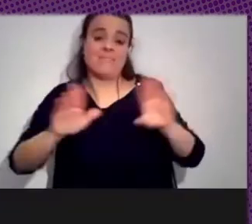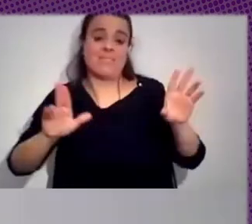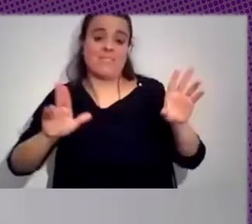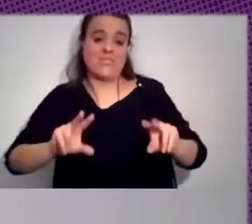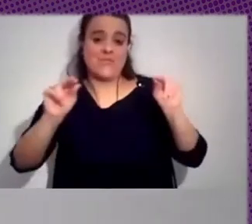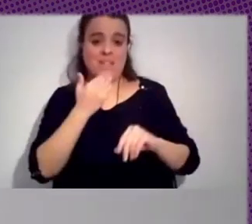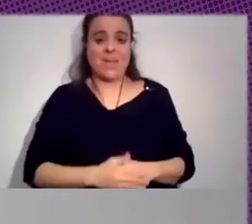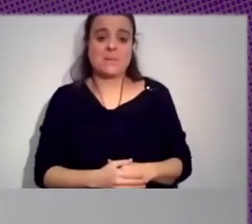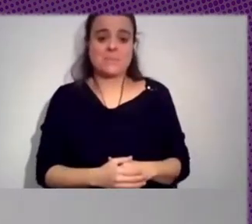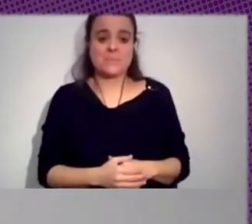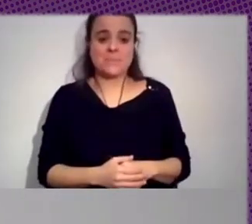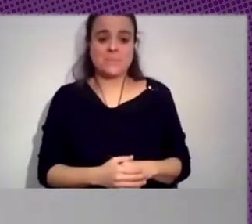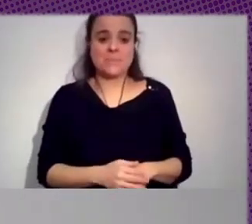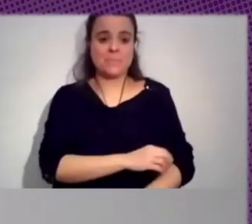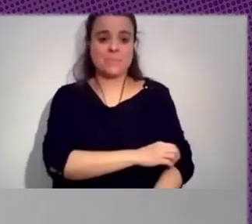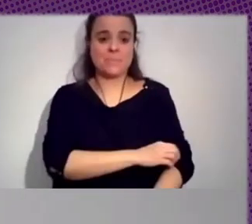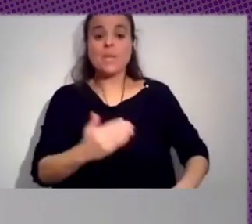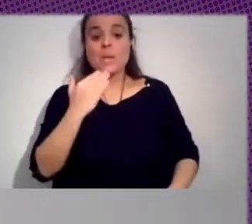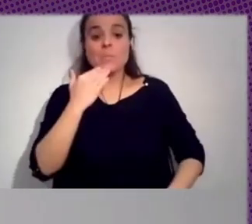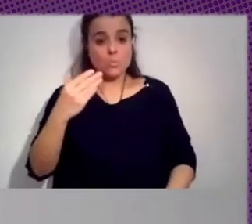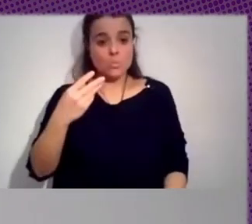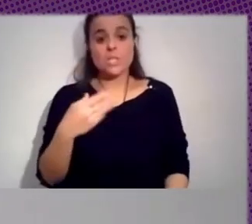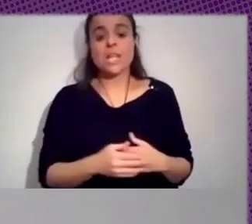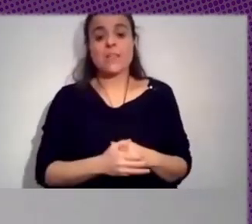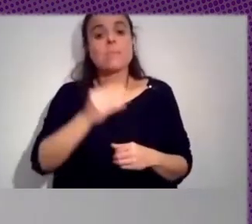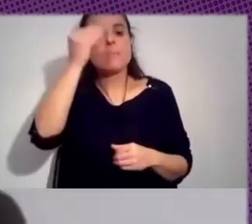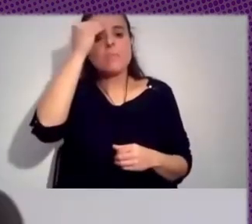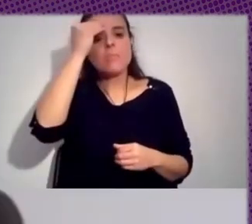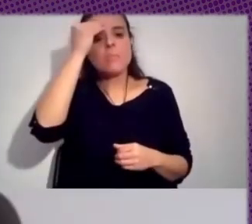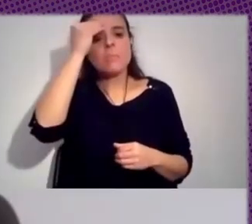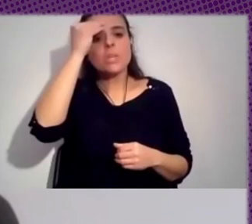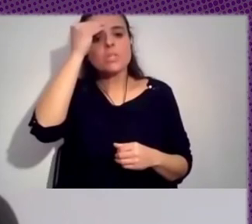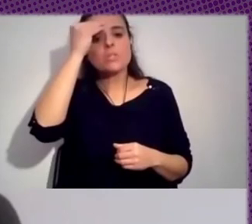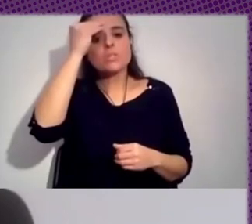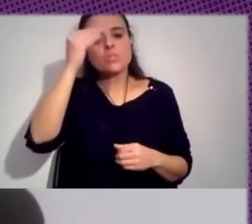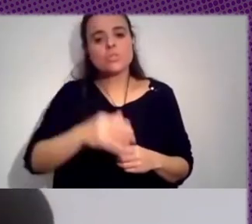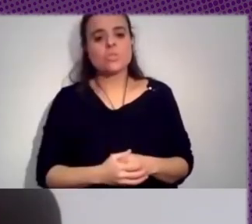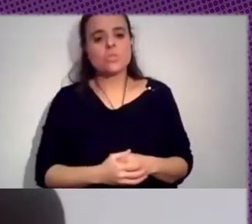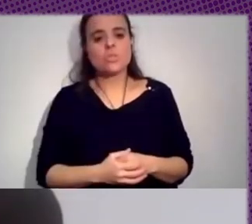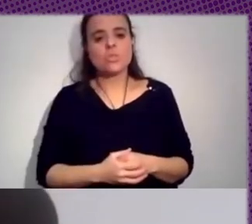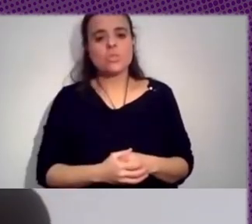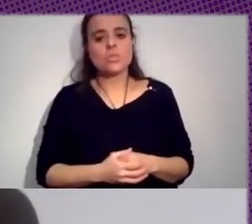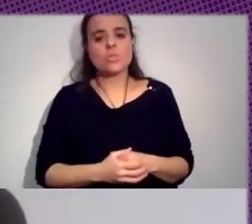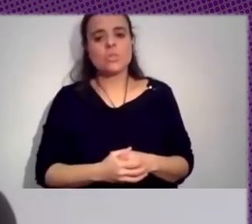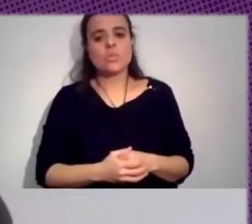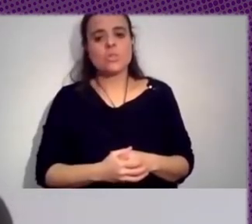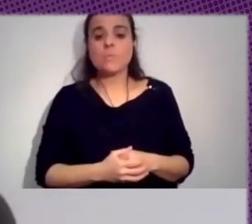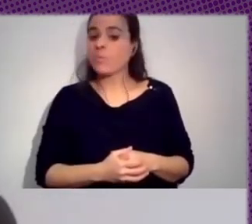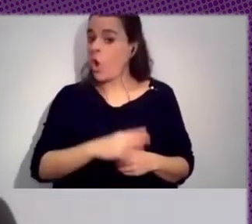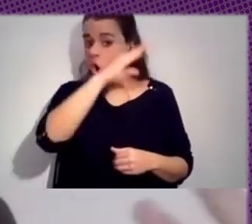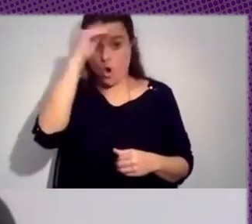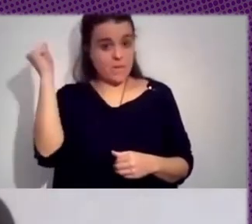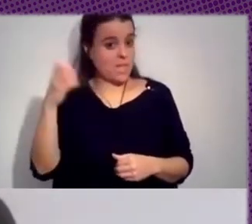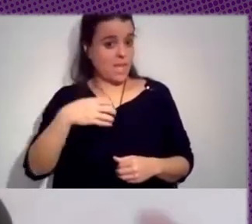Muchas gracias, Marta. Bueno, yo creo que nunca, nunca hay que olvidar al pepito brillo de no le des casito, porque es